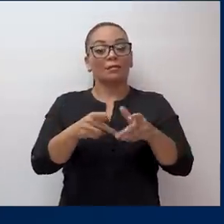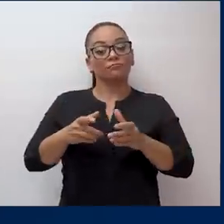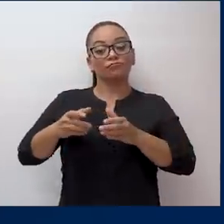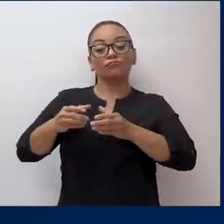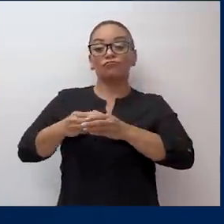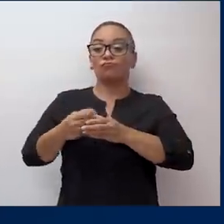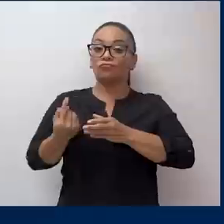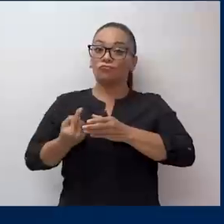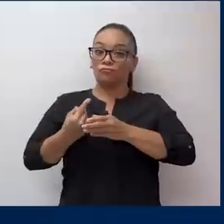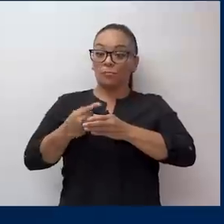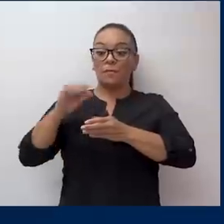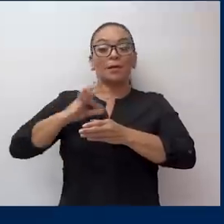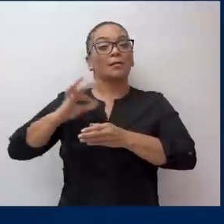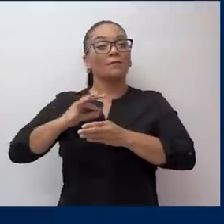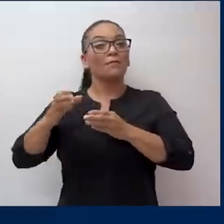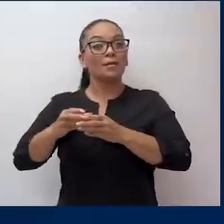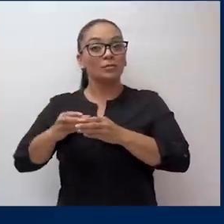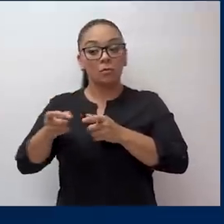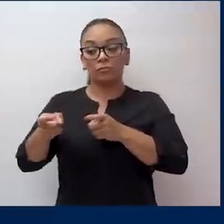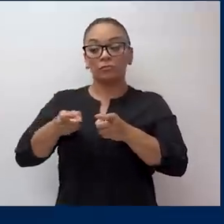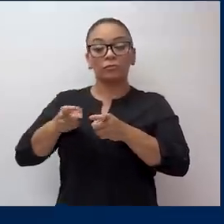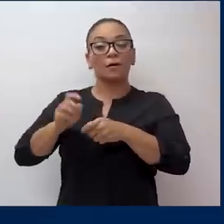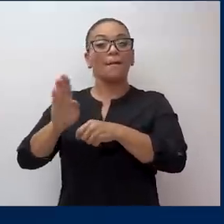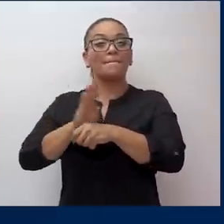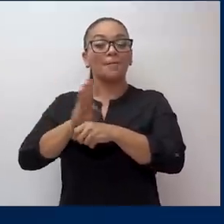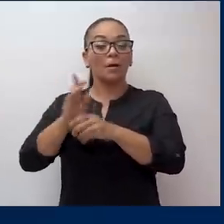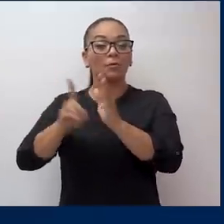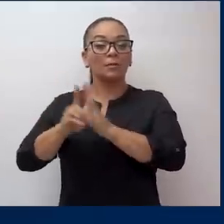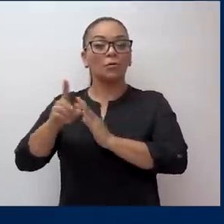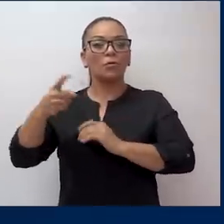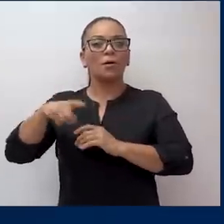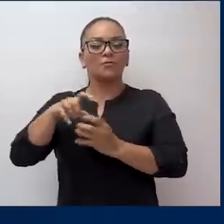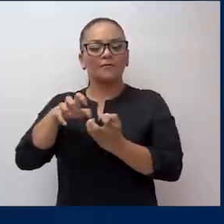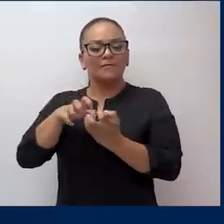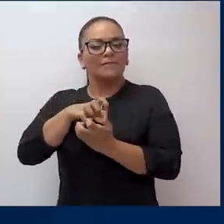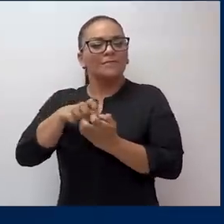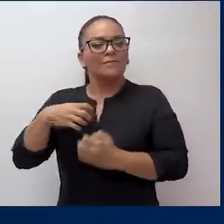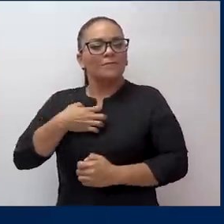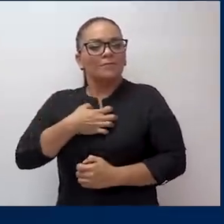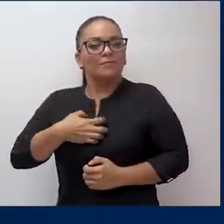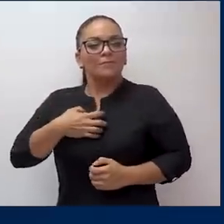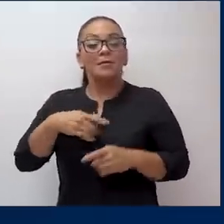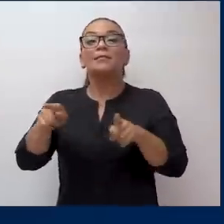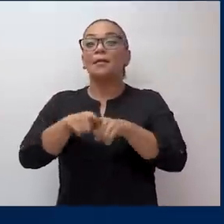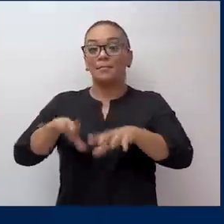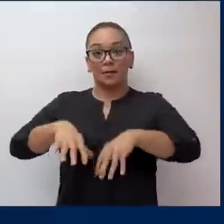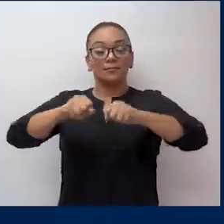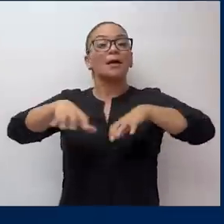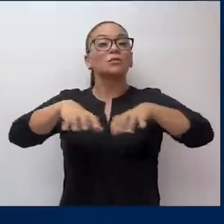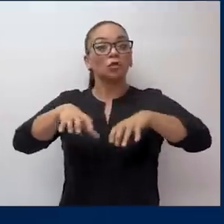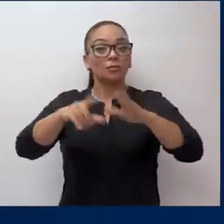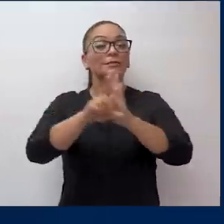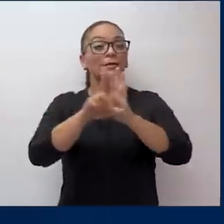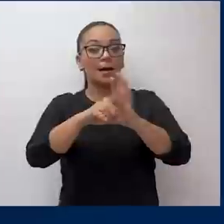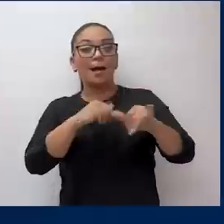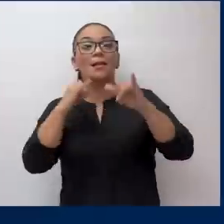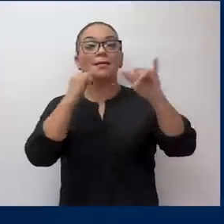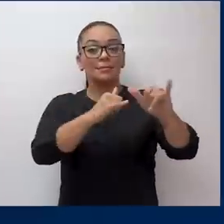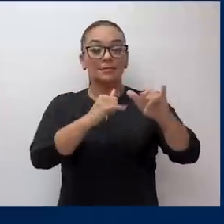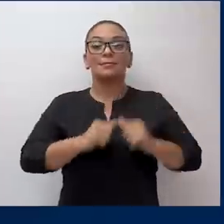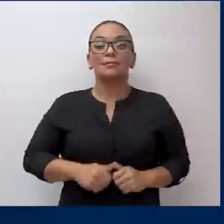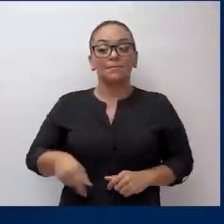los recursos de la Banca de Desarrollo crujan los dientes y hasta acciones legales se están tomando